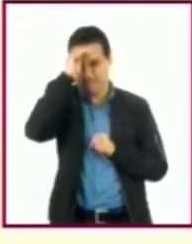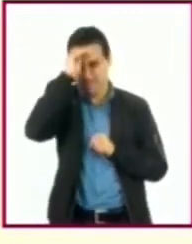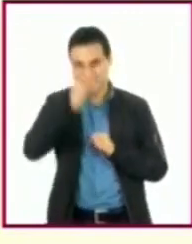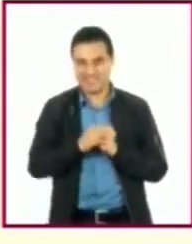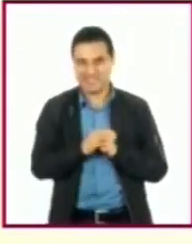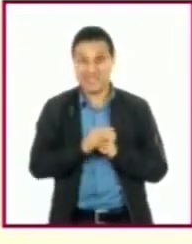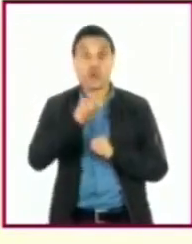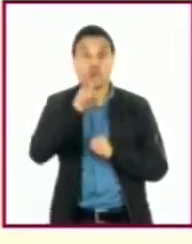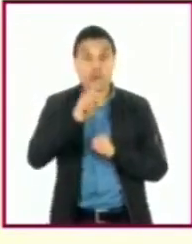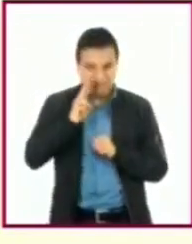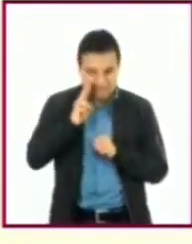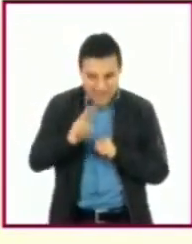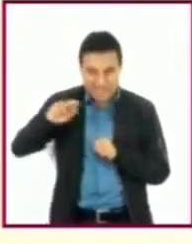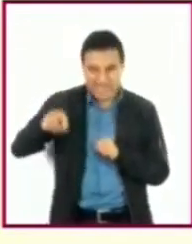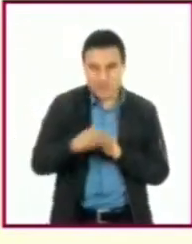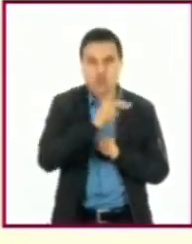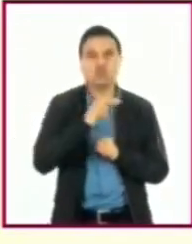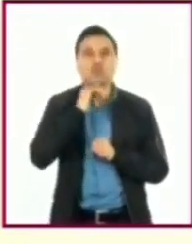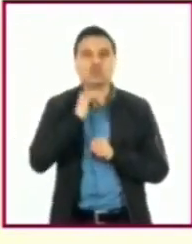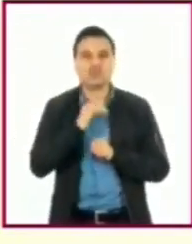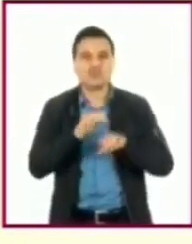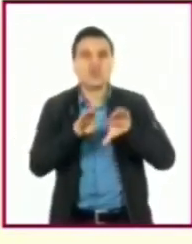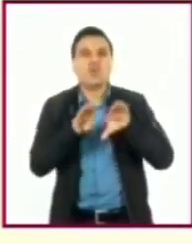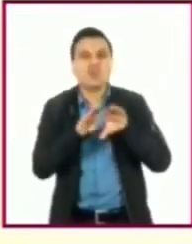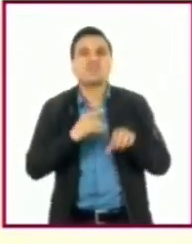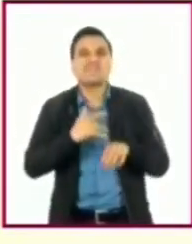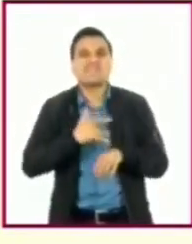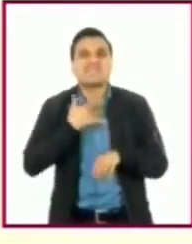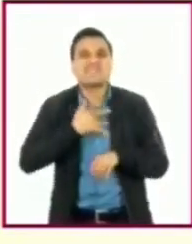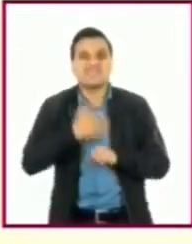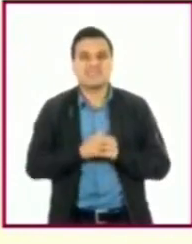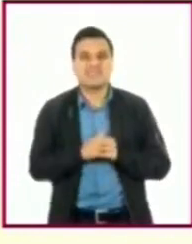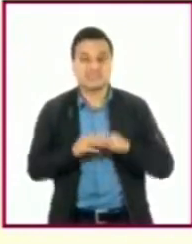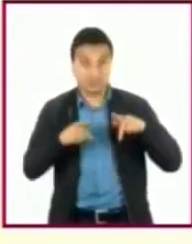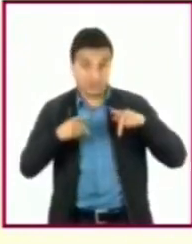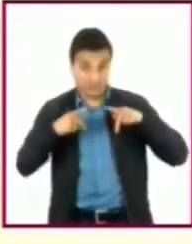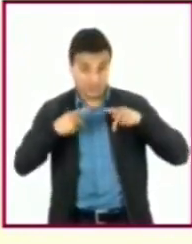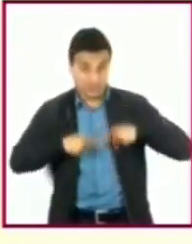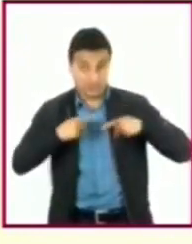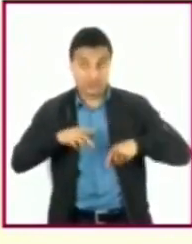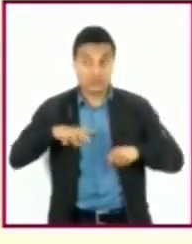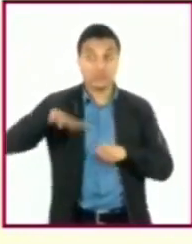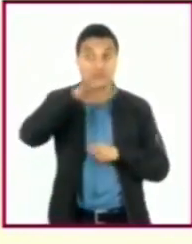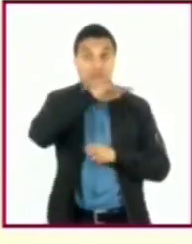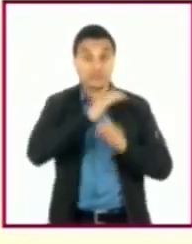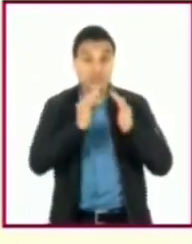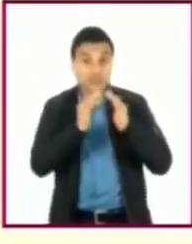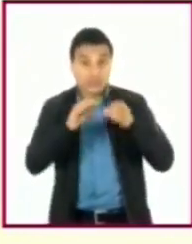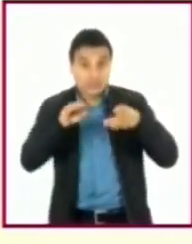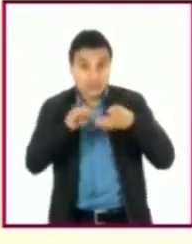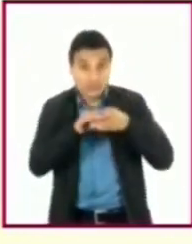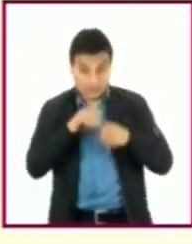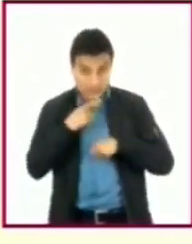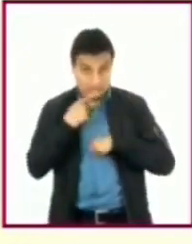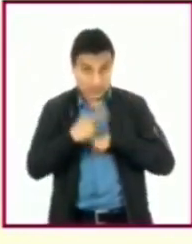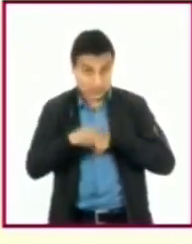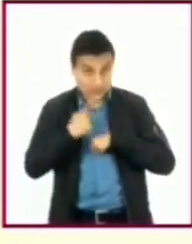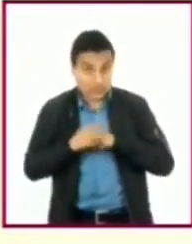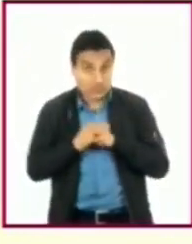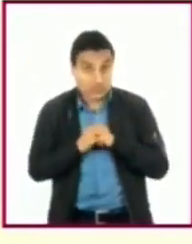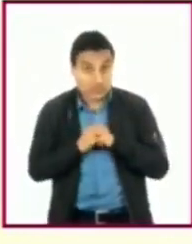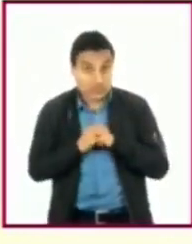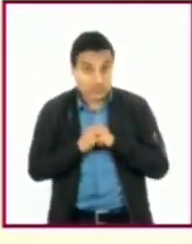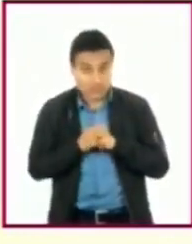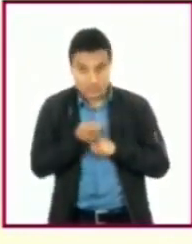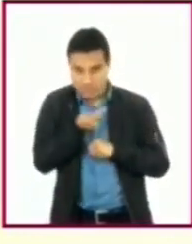a ver que el río está así? ¿Cómo crees que le afecta a la gente que vive cerca del río? Con esas preguntas que te